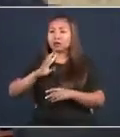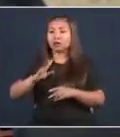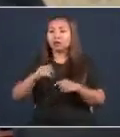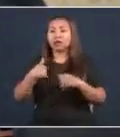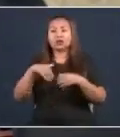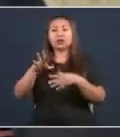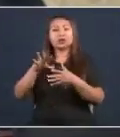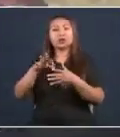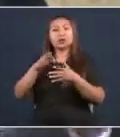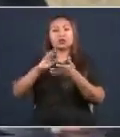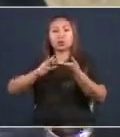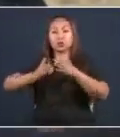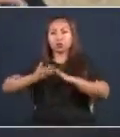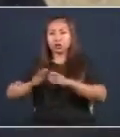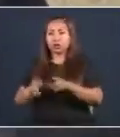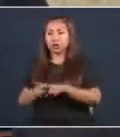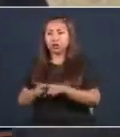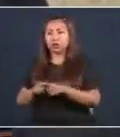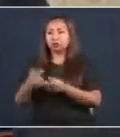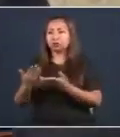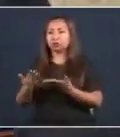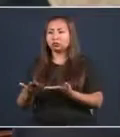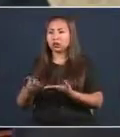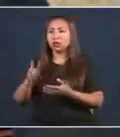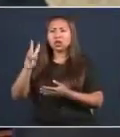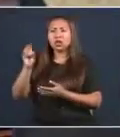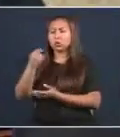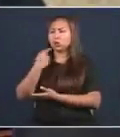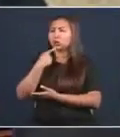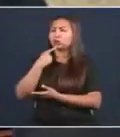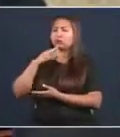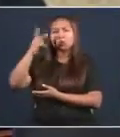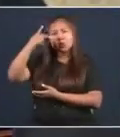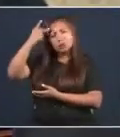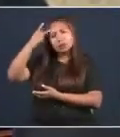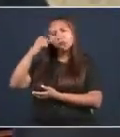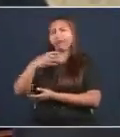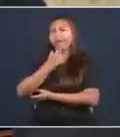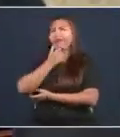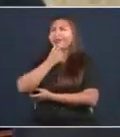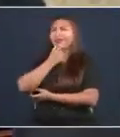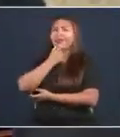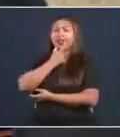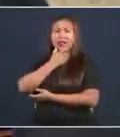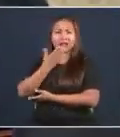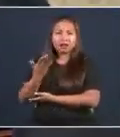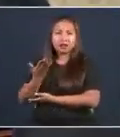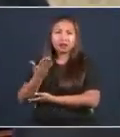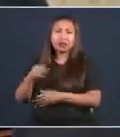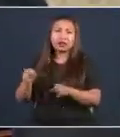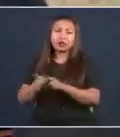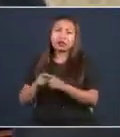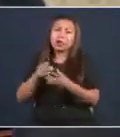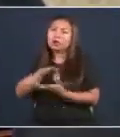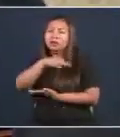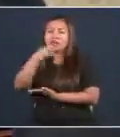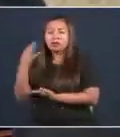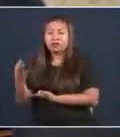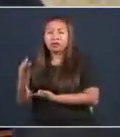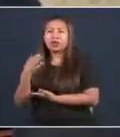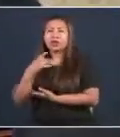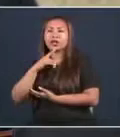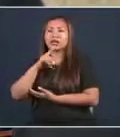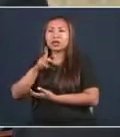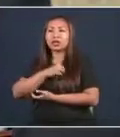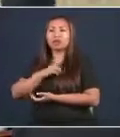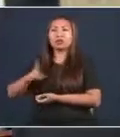movimientos sociales que dicen que no son políticos se ríen de la forma de como algunos diputados o diputadas